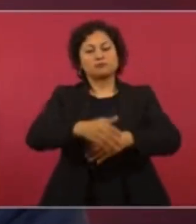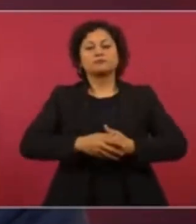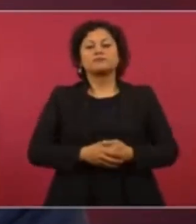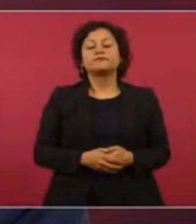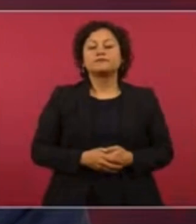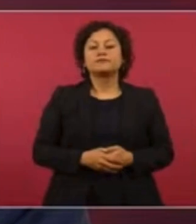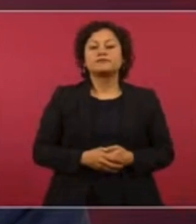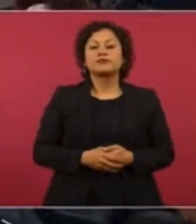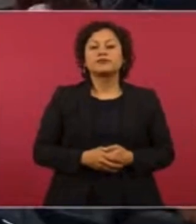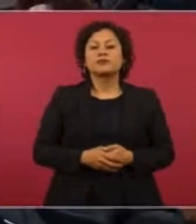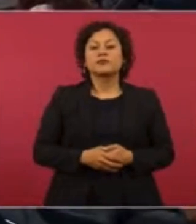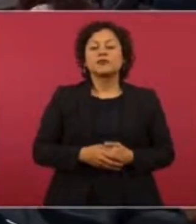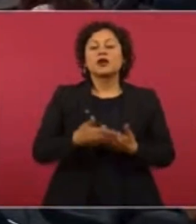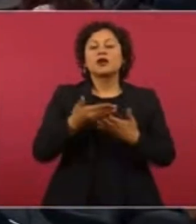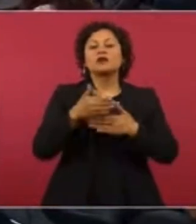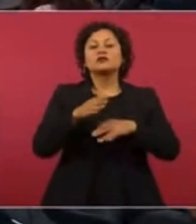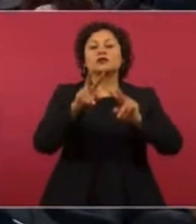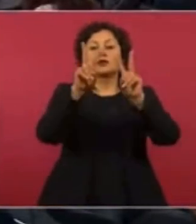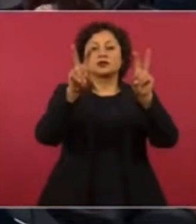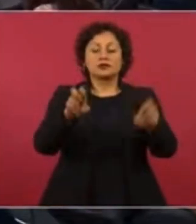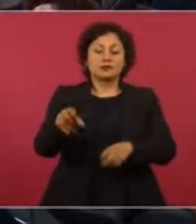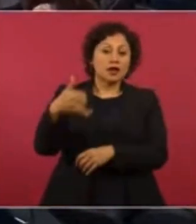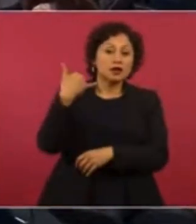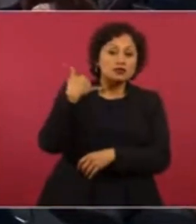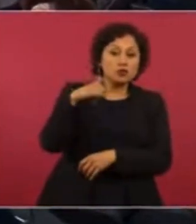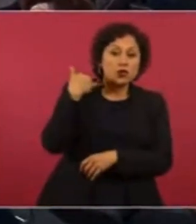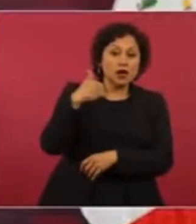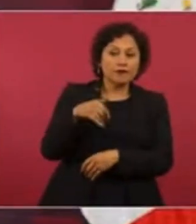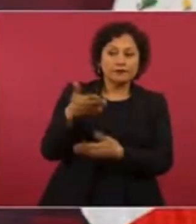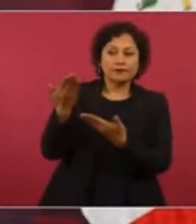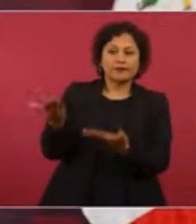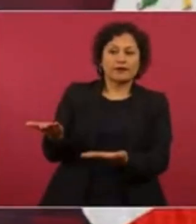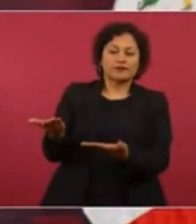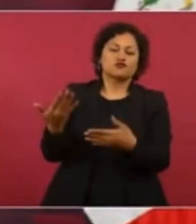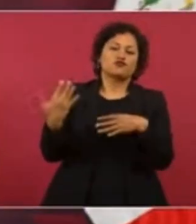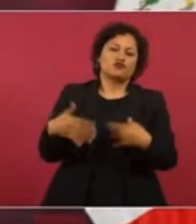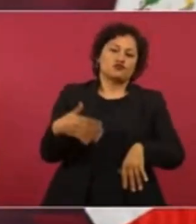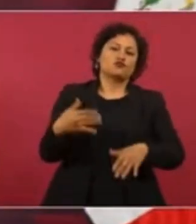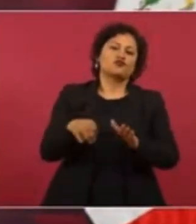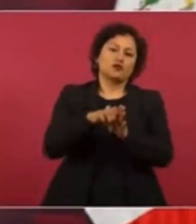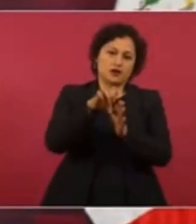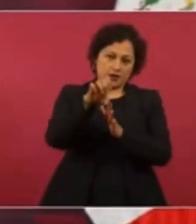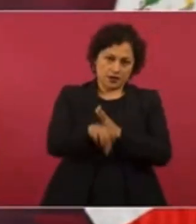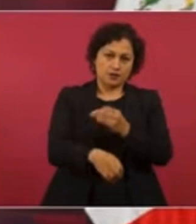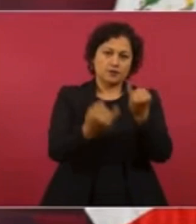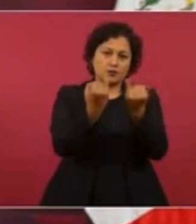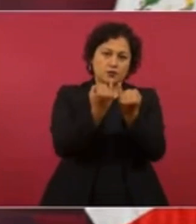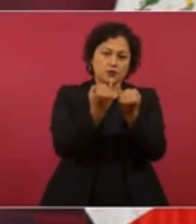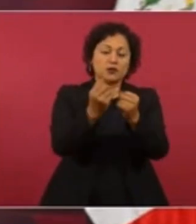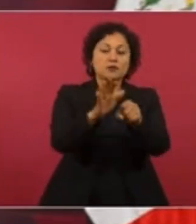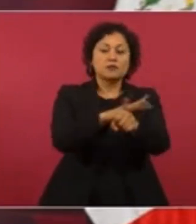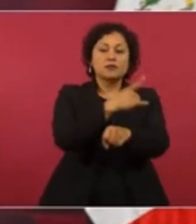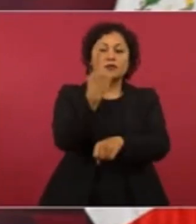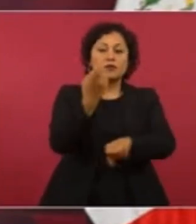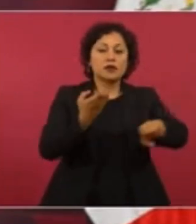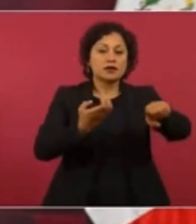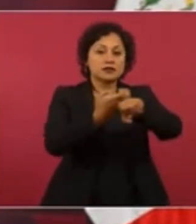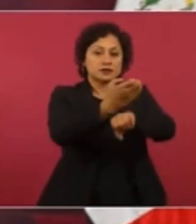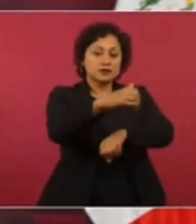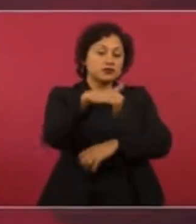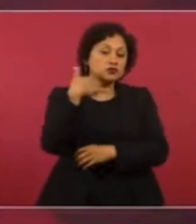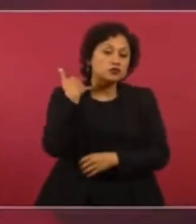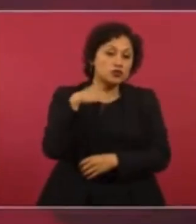de Yucatán, pues es un ejemplo porque Yucatán es de los